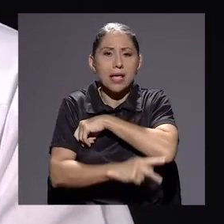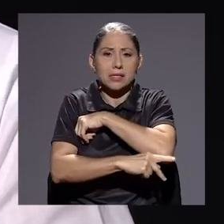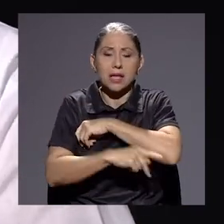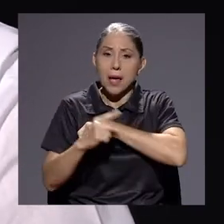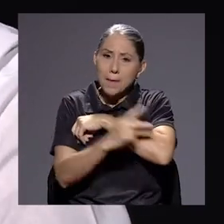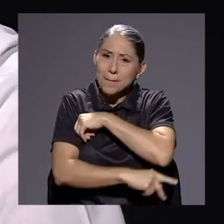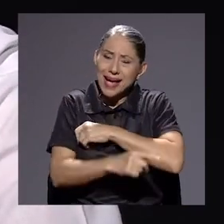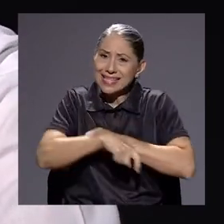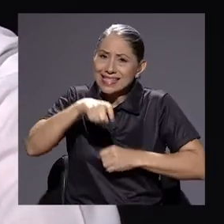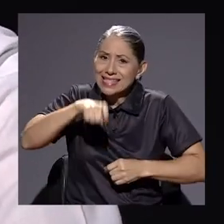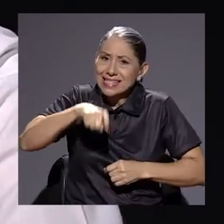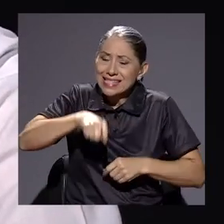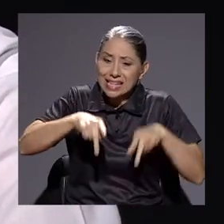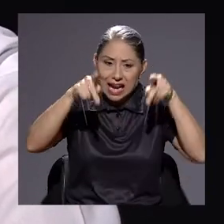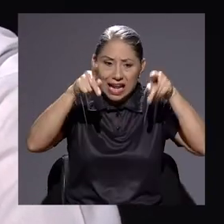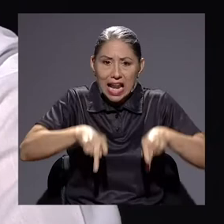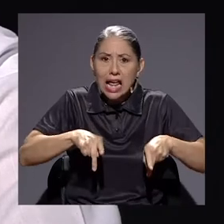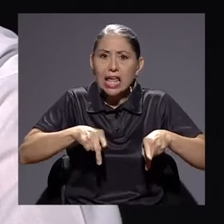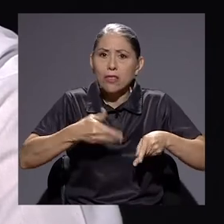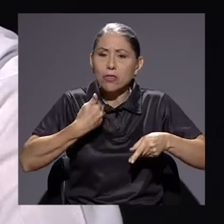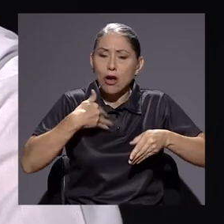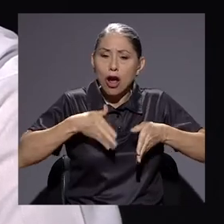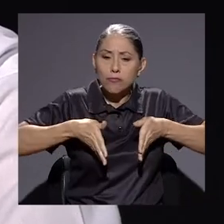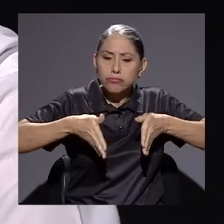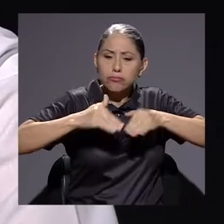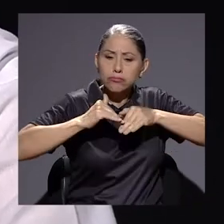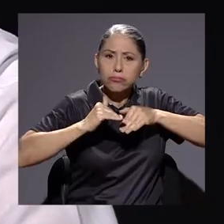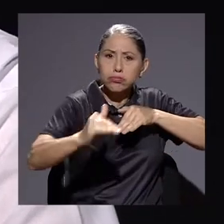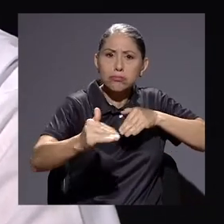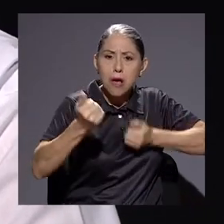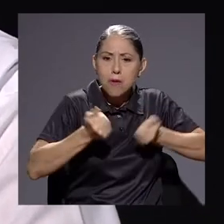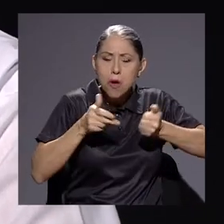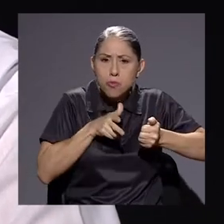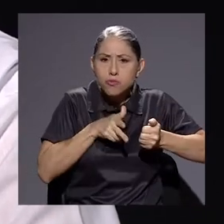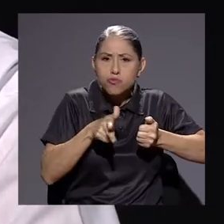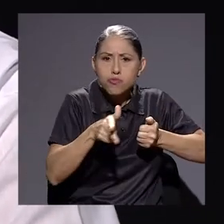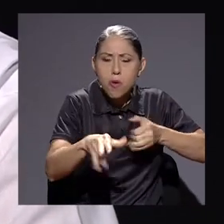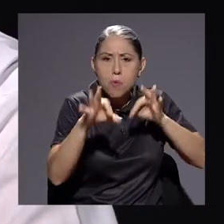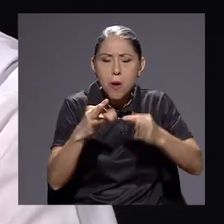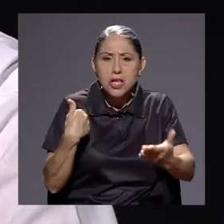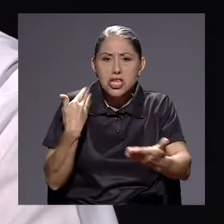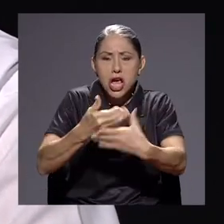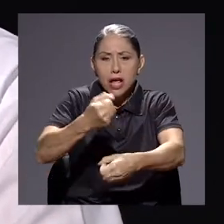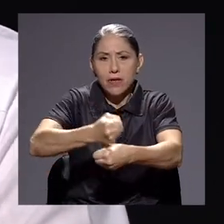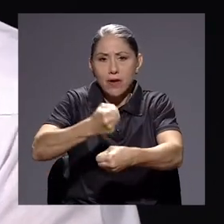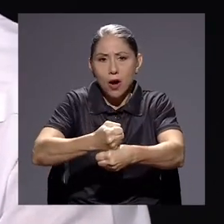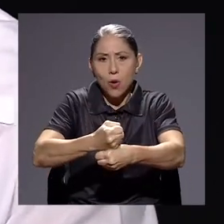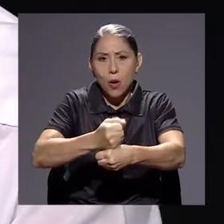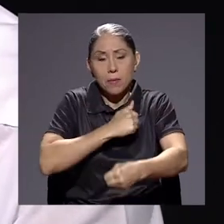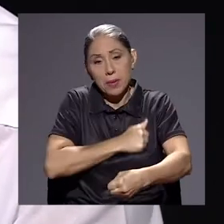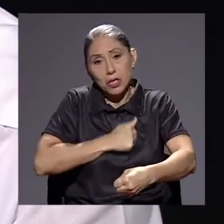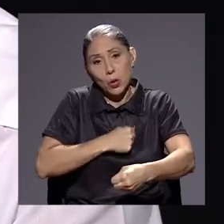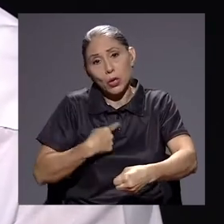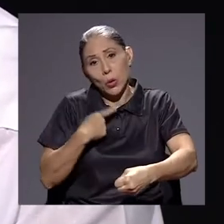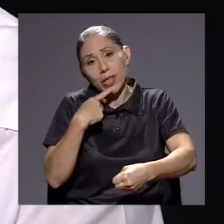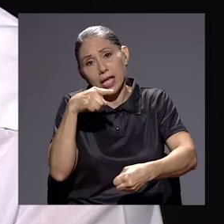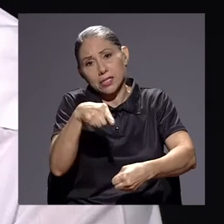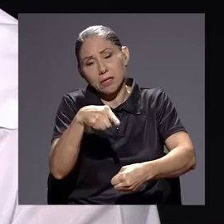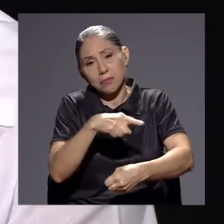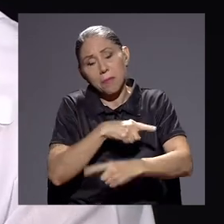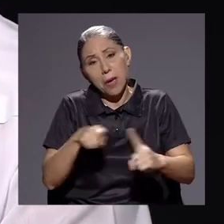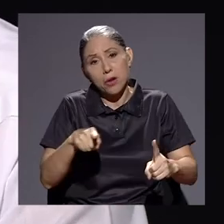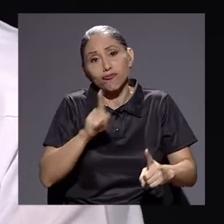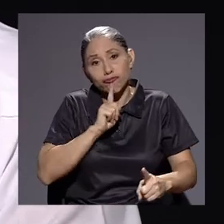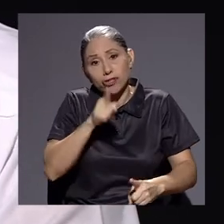país tiene que tener que la gente se desplace en menos tiempo, para que la gente llegue al trabajo. Y perdóneme que llegue al trabajo, no me lo tome mal, pero es así de